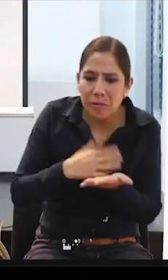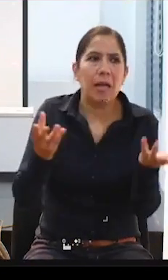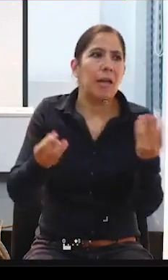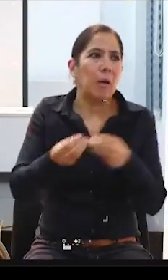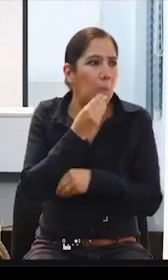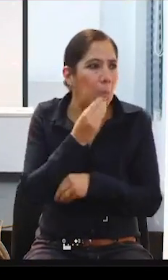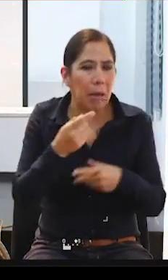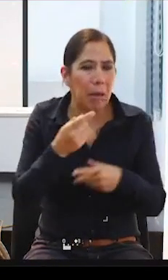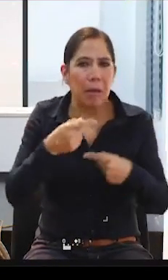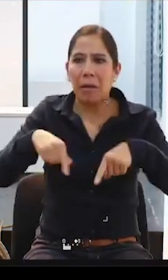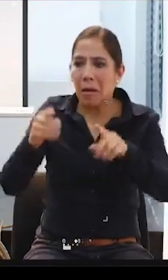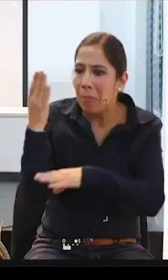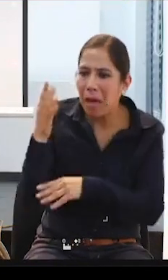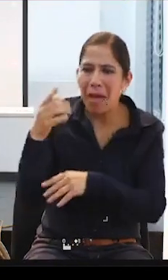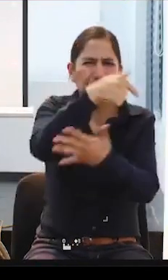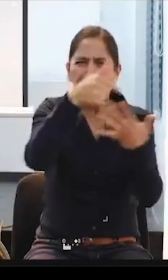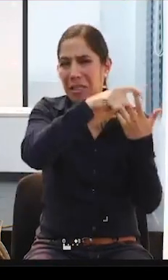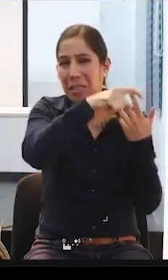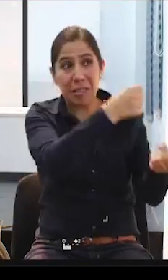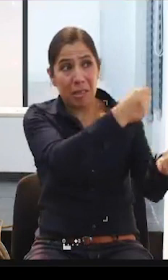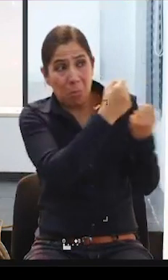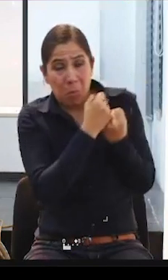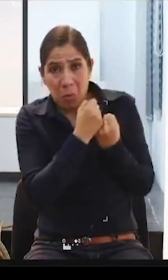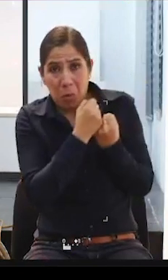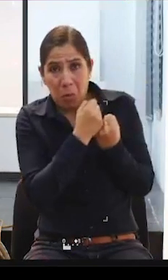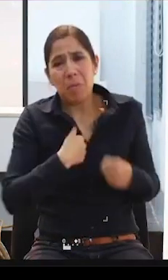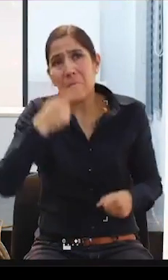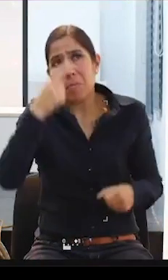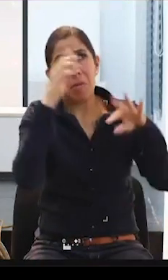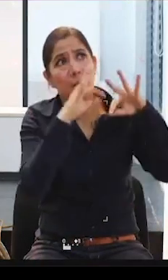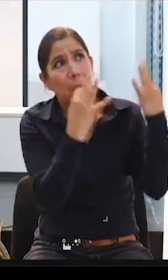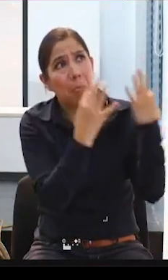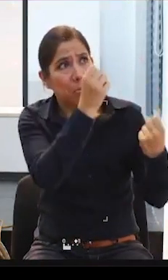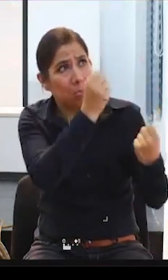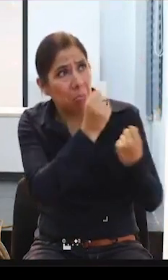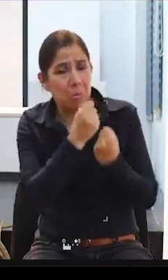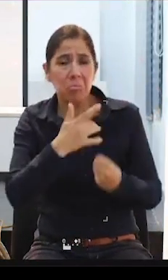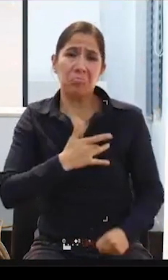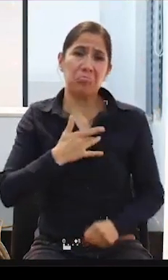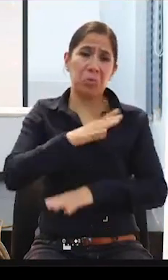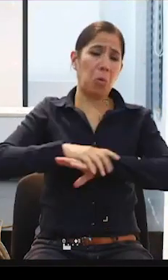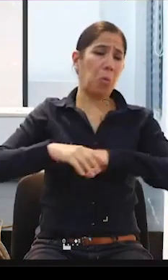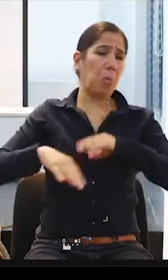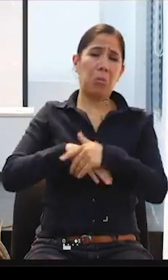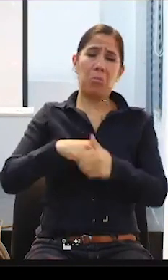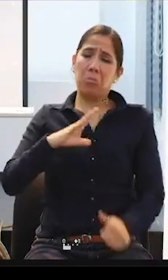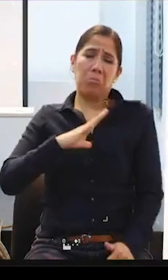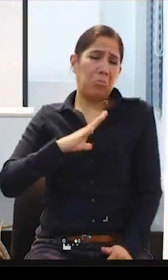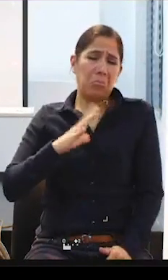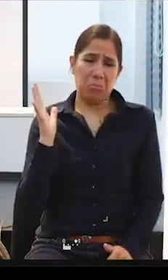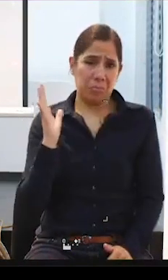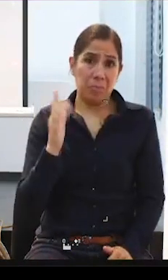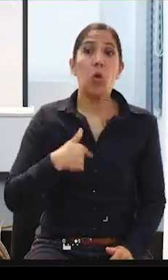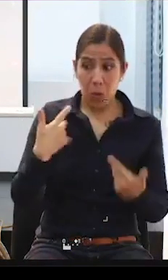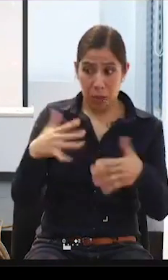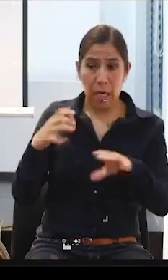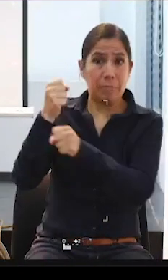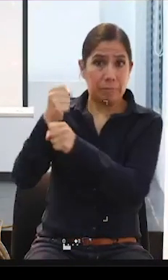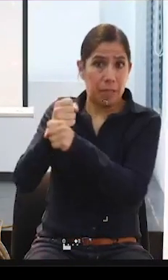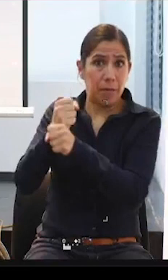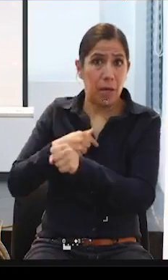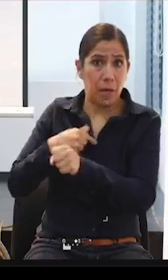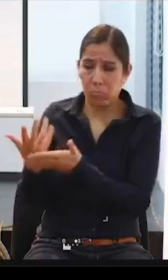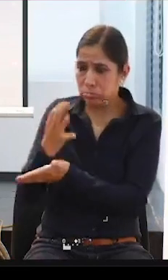mi familia y estaba segura ahí, tranquila, cómoda, estaba bien. Y eso que ya trabajaba, más bien apoyaba a mi familia para